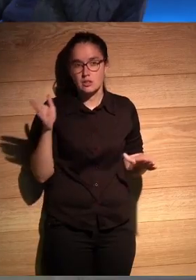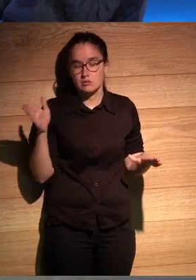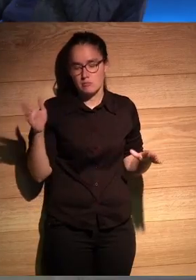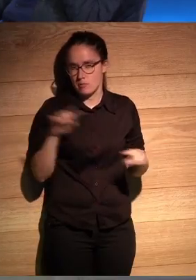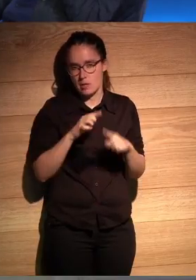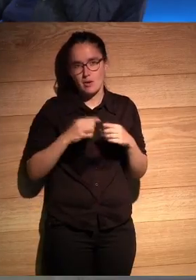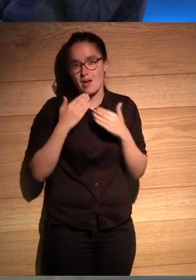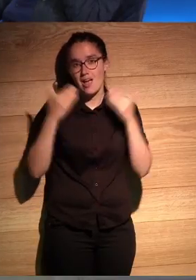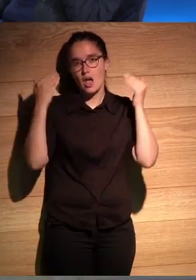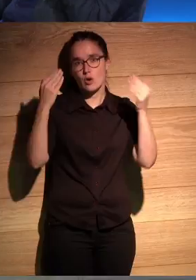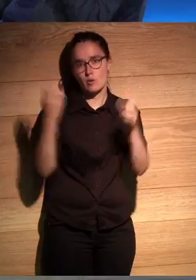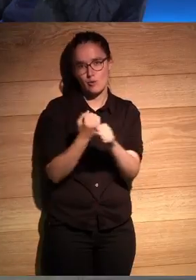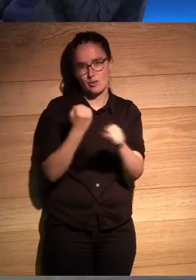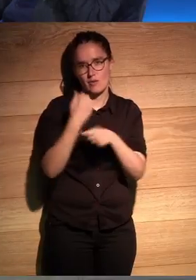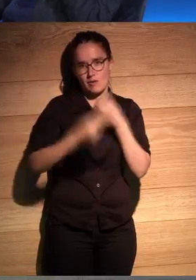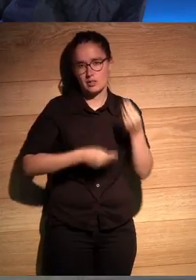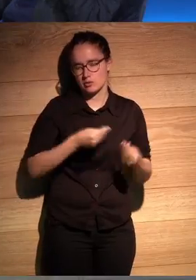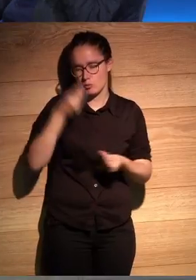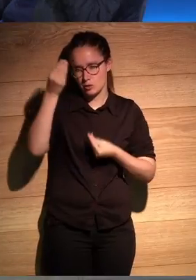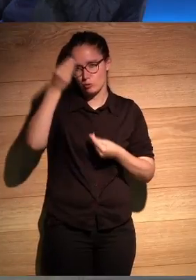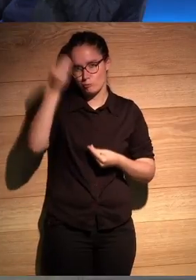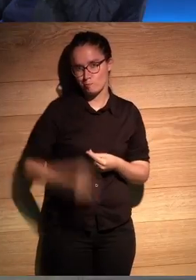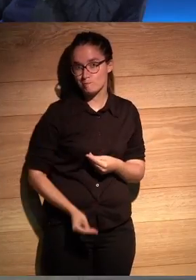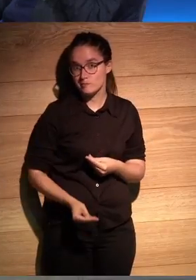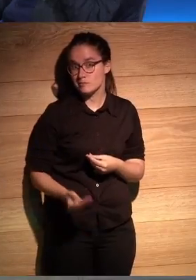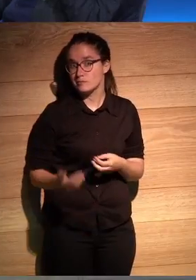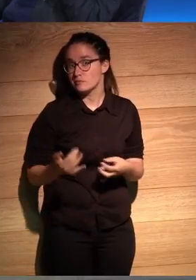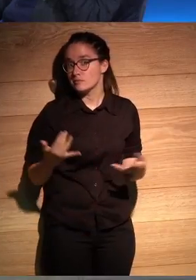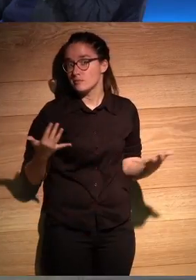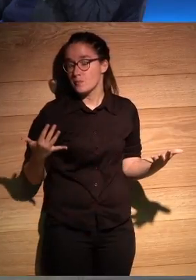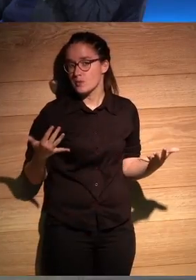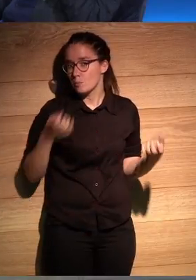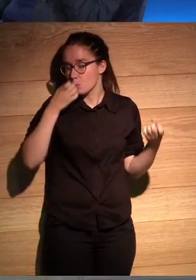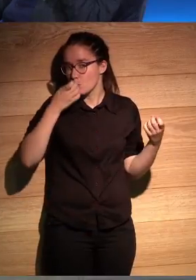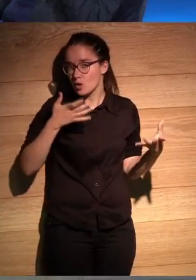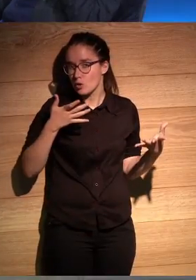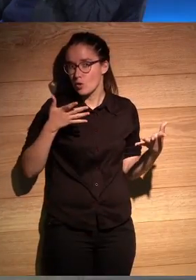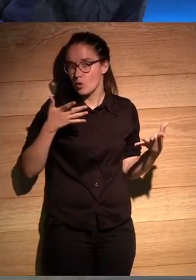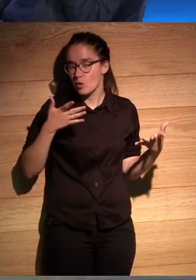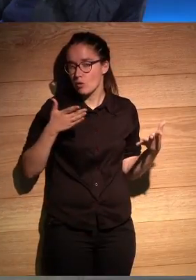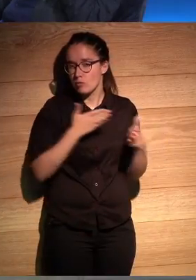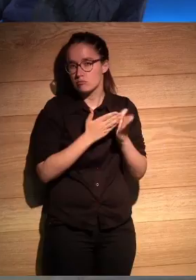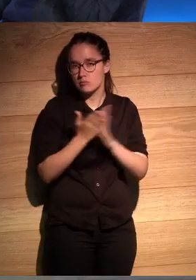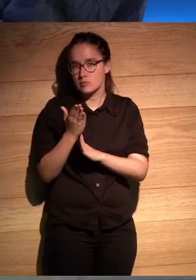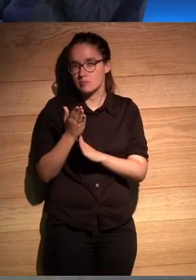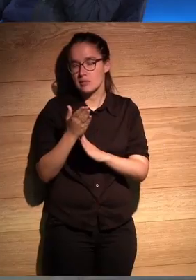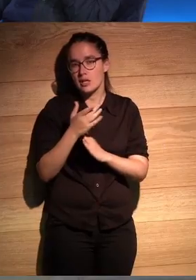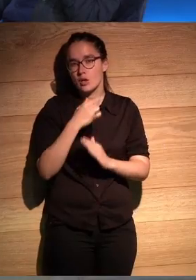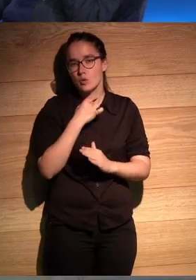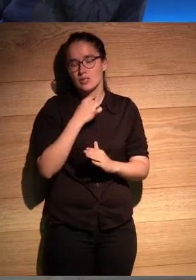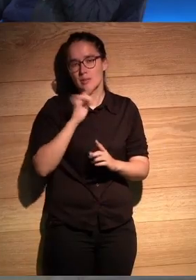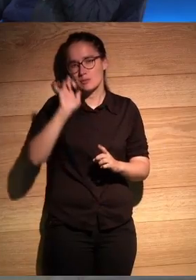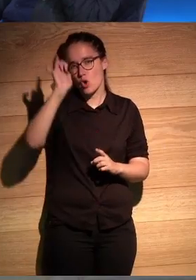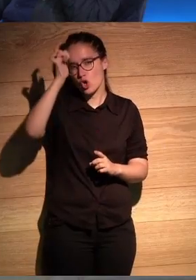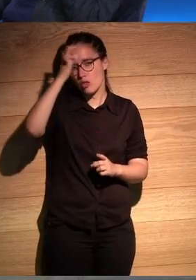me gustaría felicitaros por el trabajo que me parece que es una pasada lo que habéis hecho y bueno paralelamente a esto me gustaría desmarcarme el